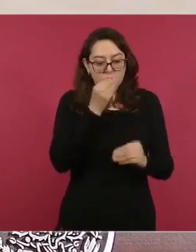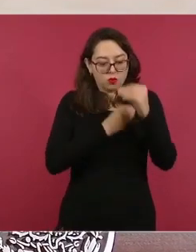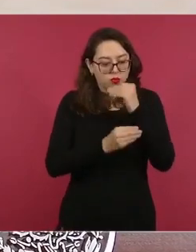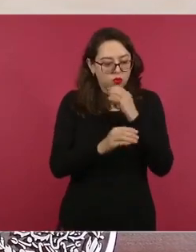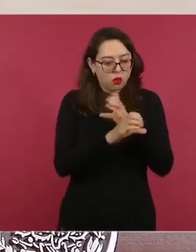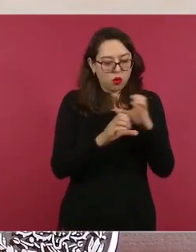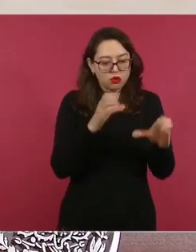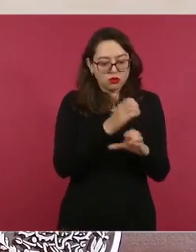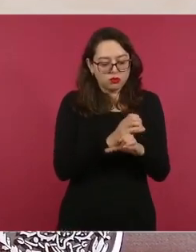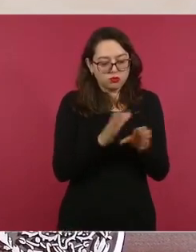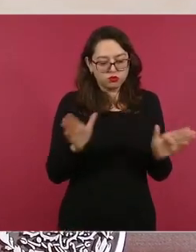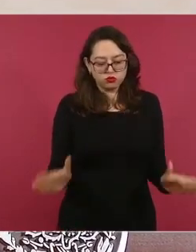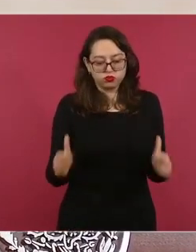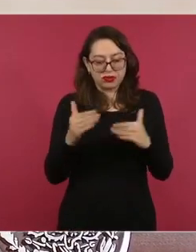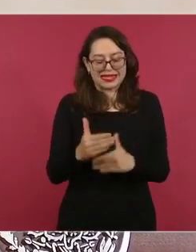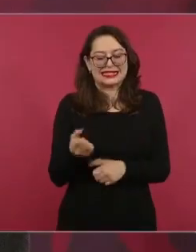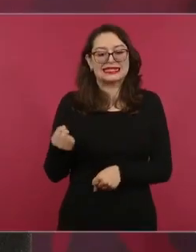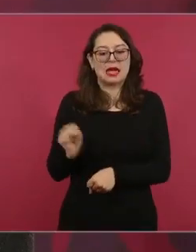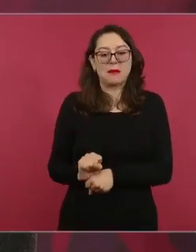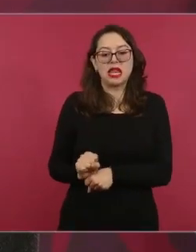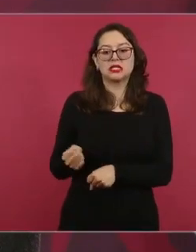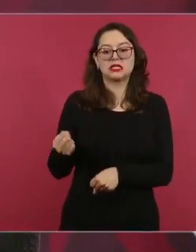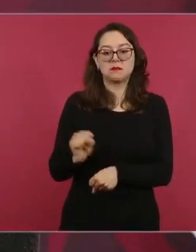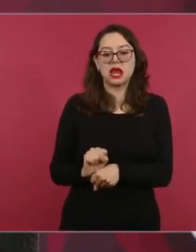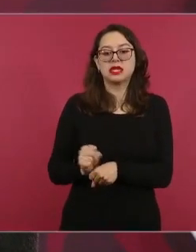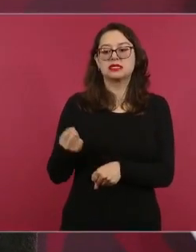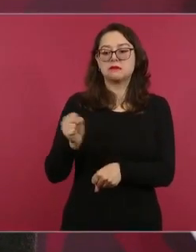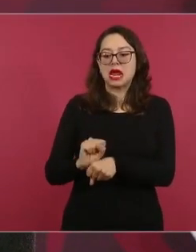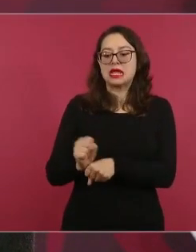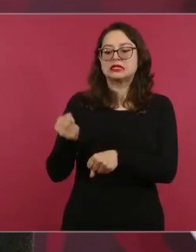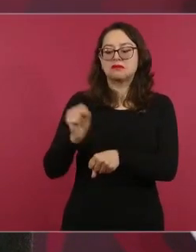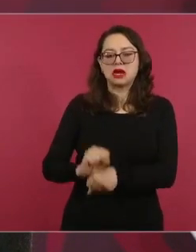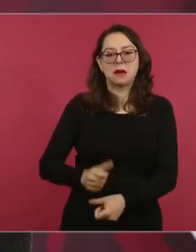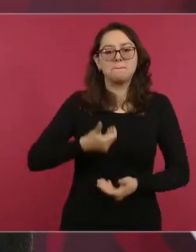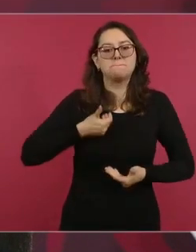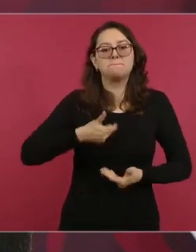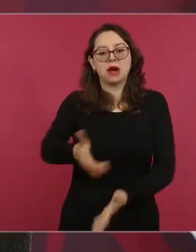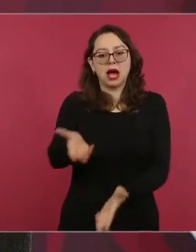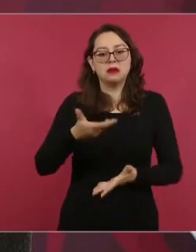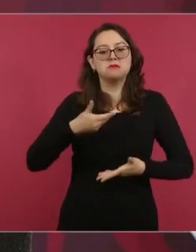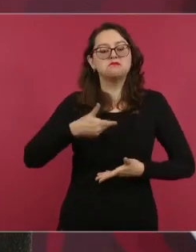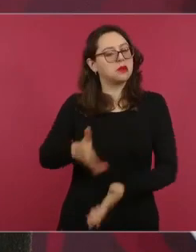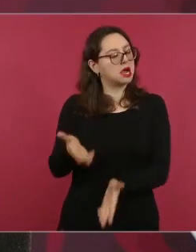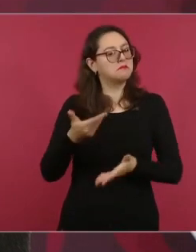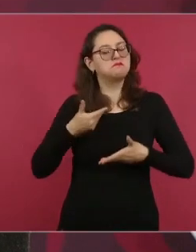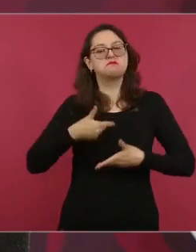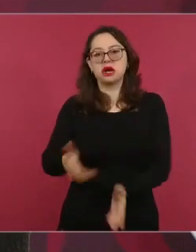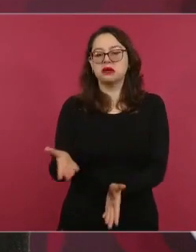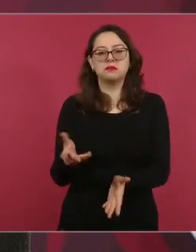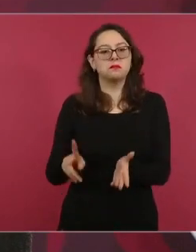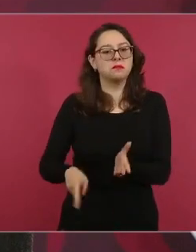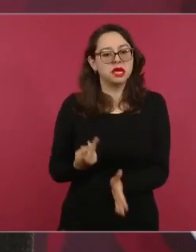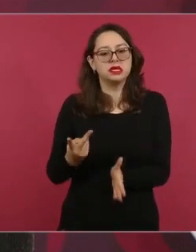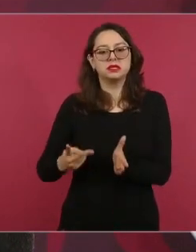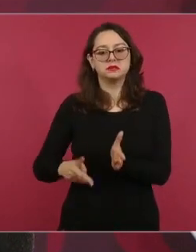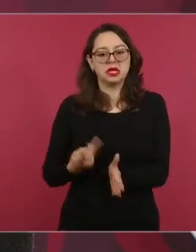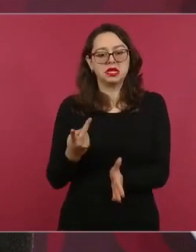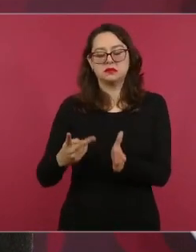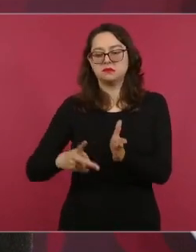por semana, una canasta básica